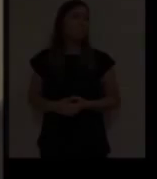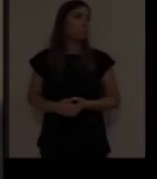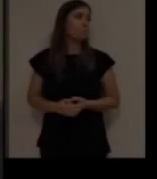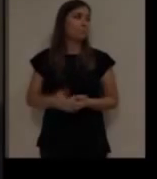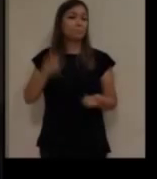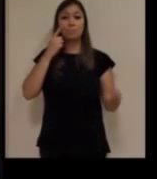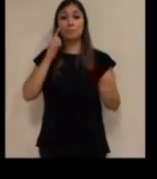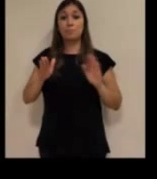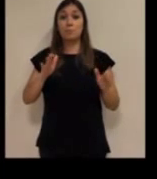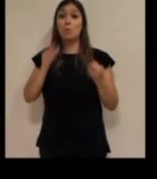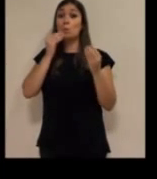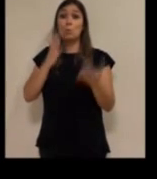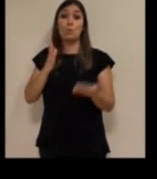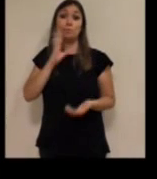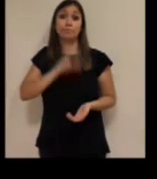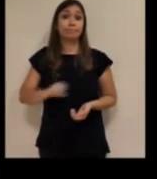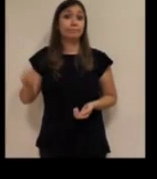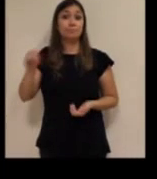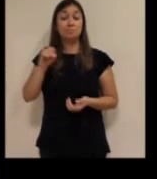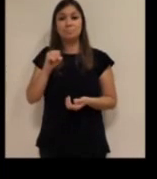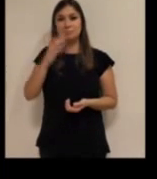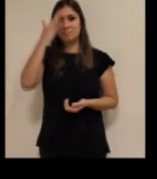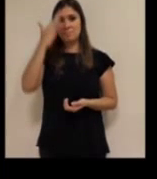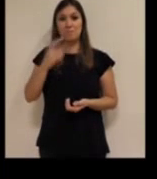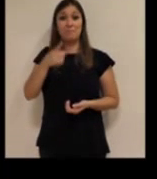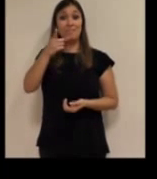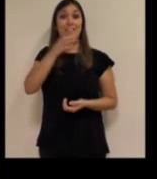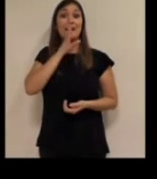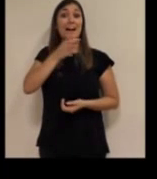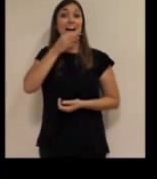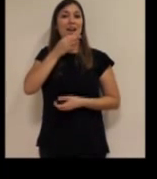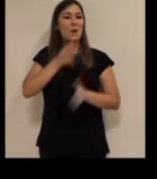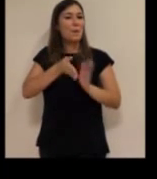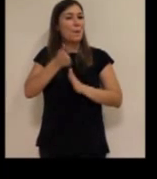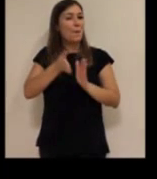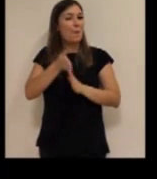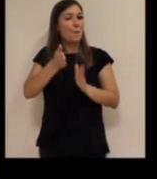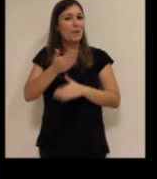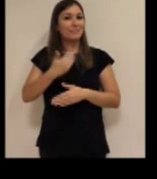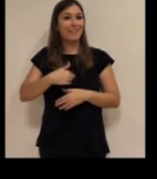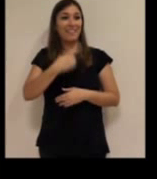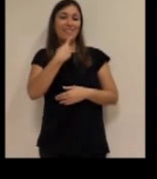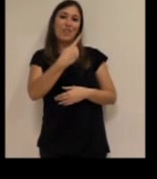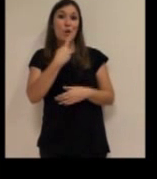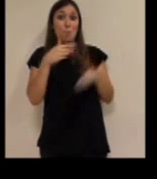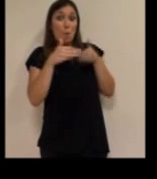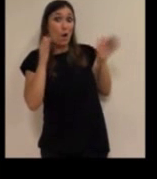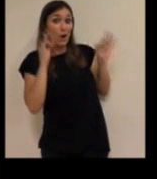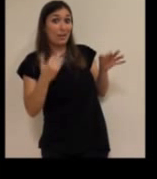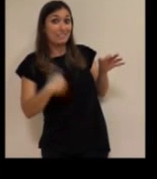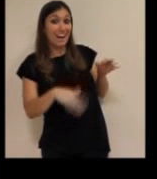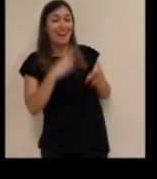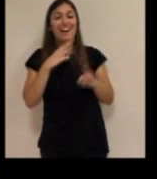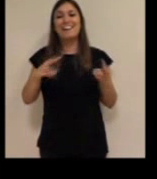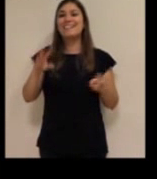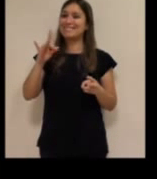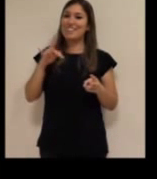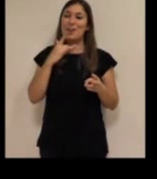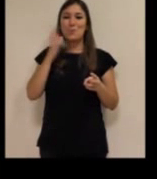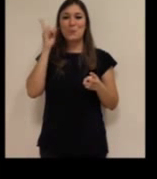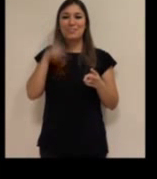Muy bien, estupendo. Pues creo que ya has empezado a abrir un poquito el debate sobre